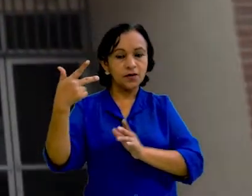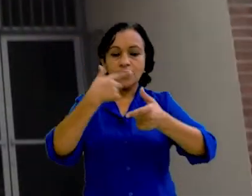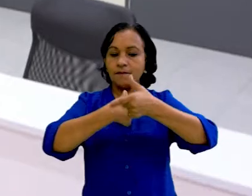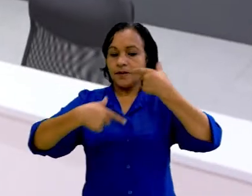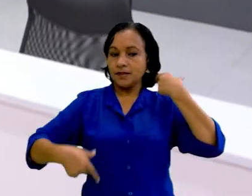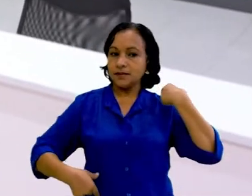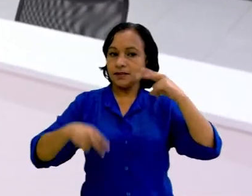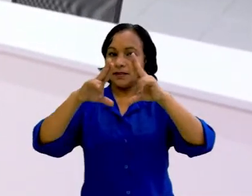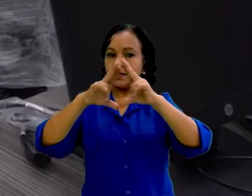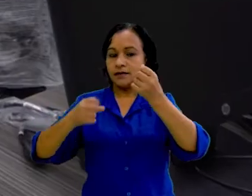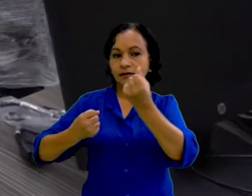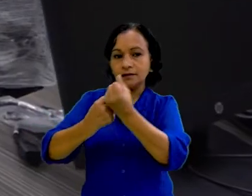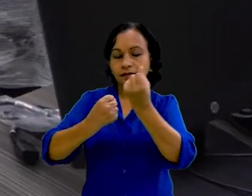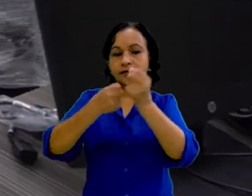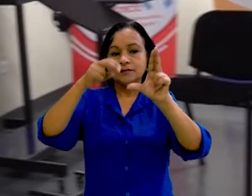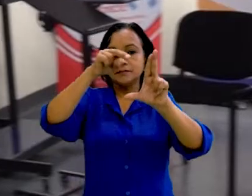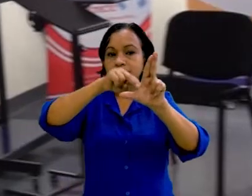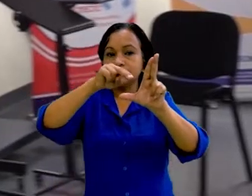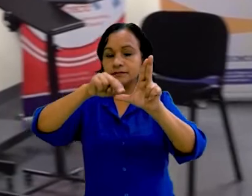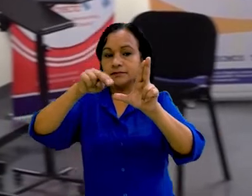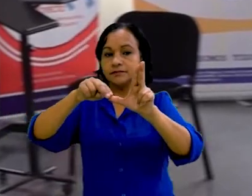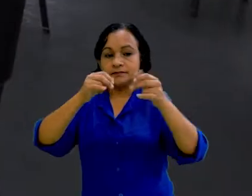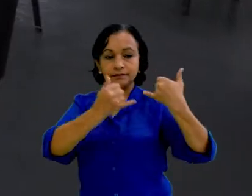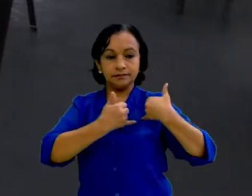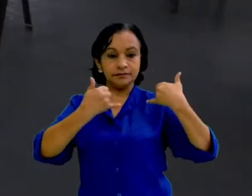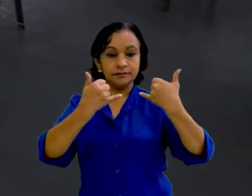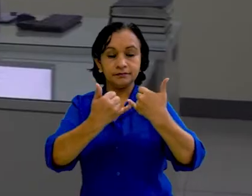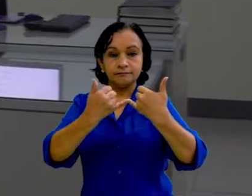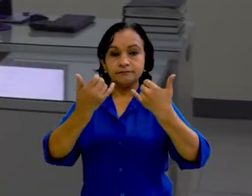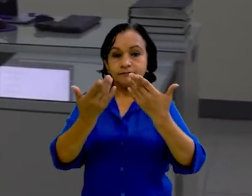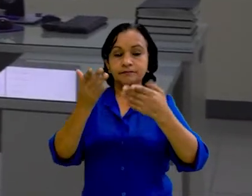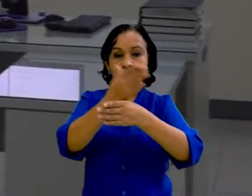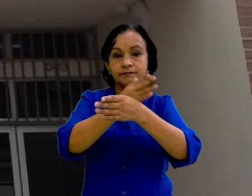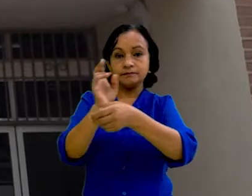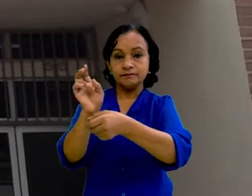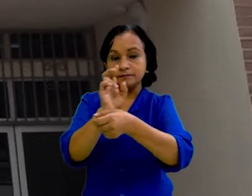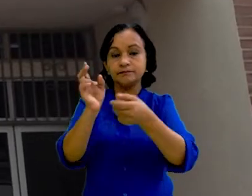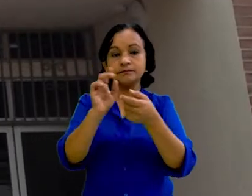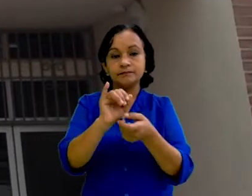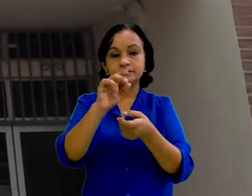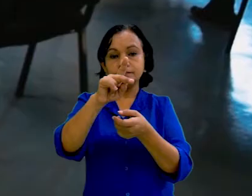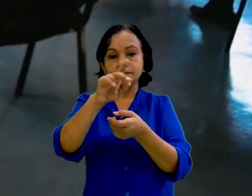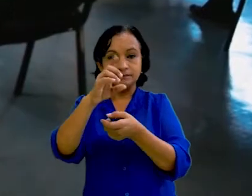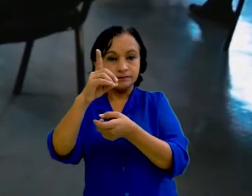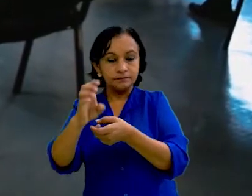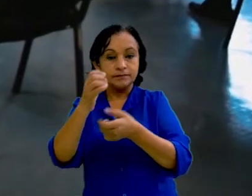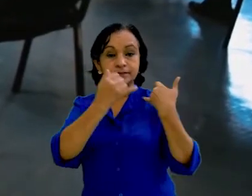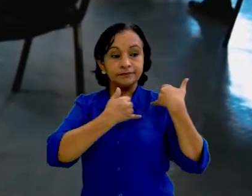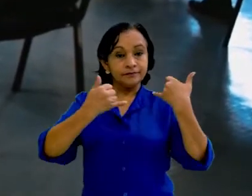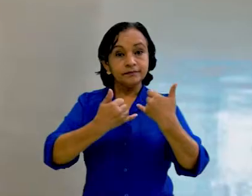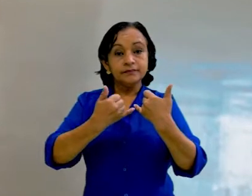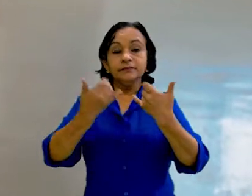Presidencia de la República respaldó al SINAPRED en la creación del Instituto Nacional de Preparación ante Emergencias, INPAE. Esta